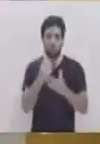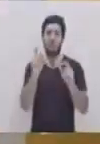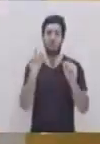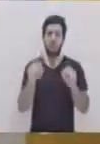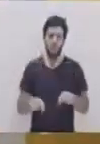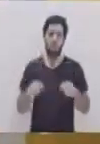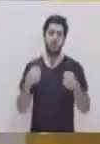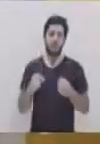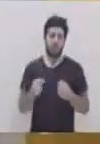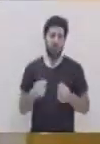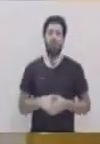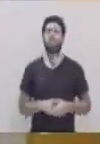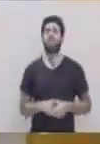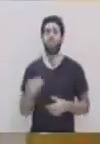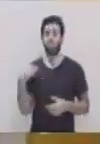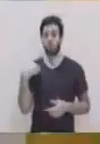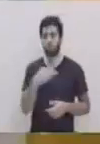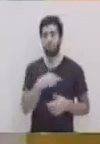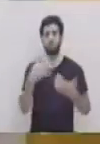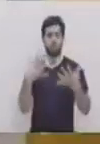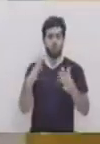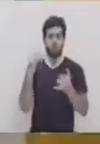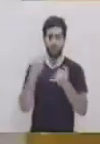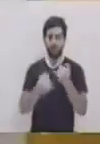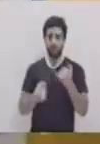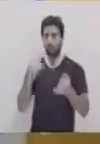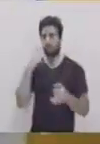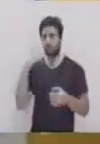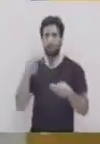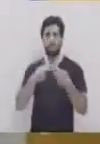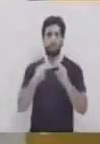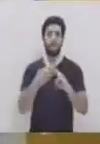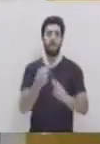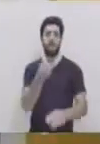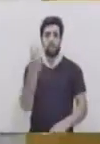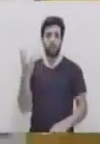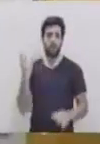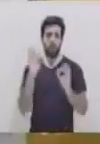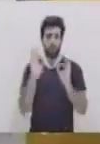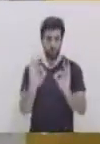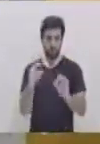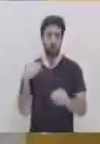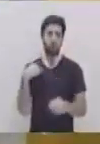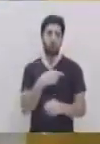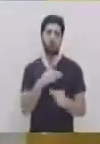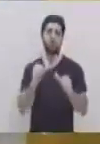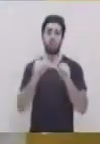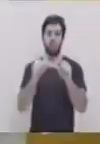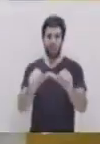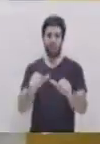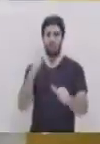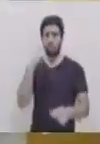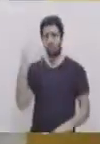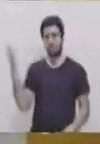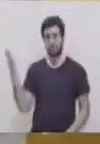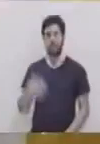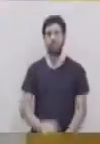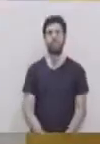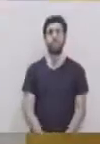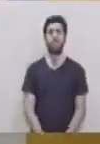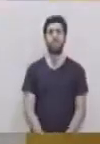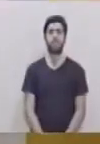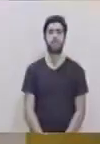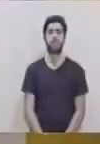del programa. Es así como llegamos al final del segmento de matemáticas. Y no le cambie a donde está porque ya seguimos con más de su programa Aprendo en Casa.